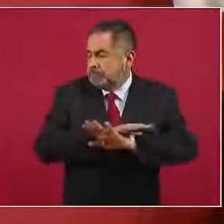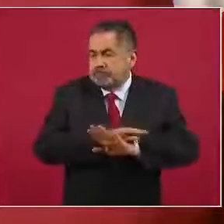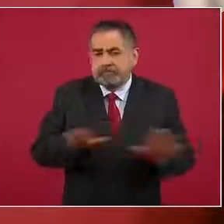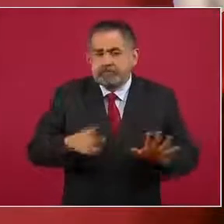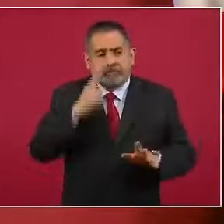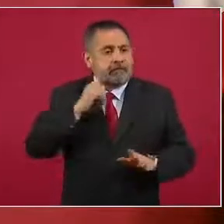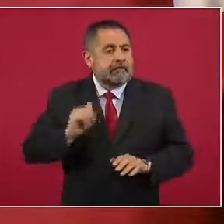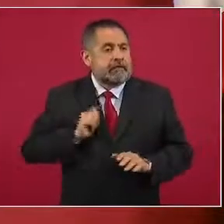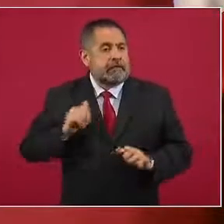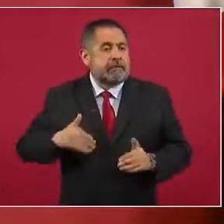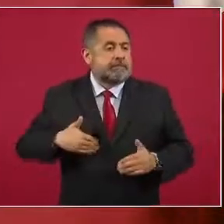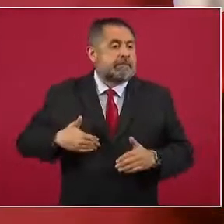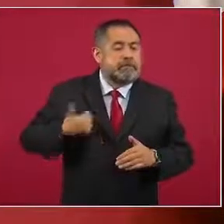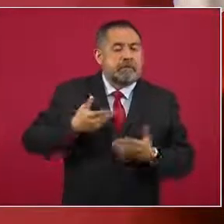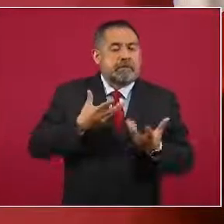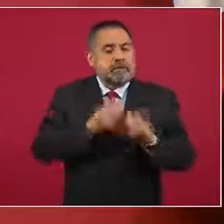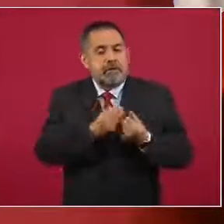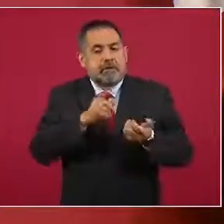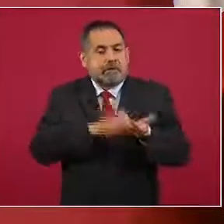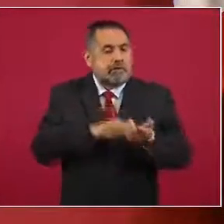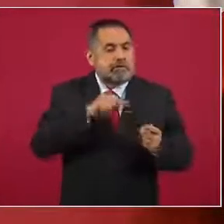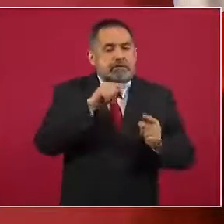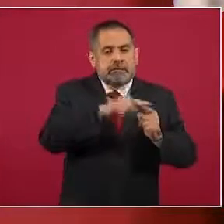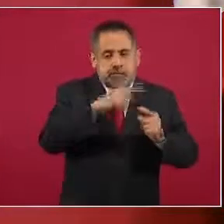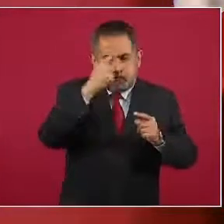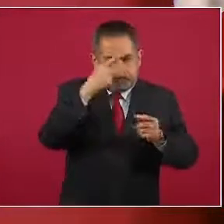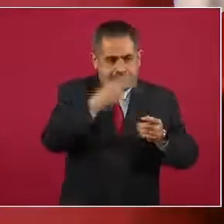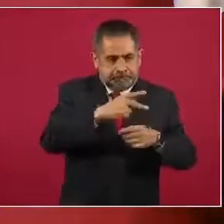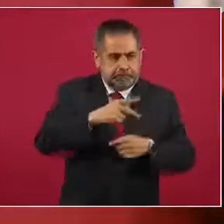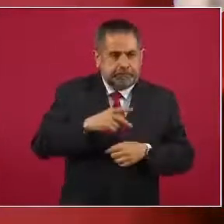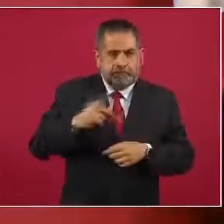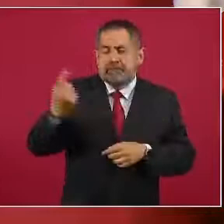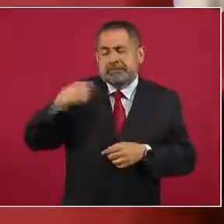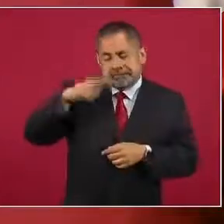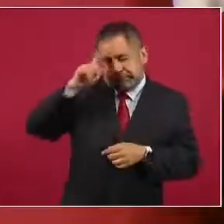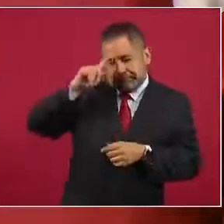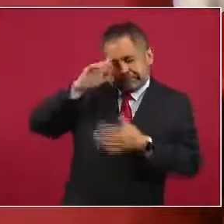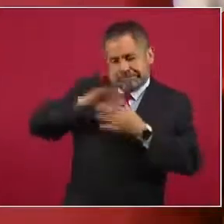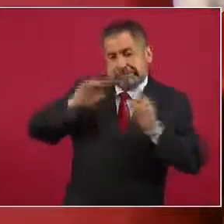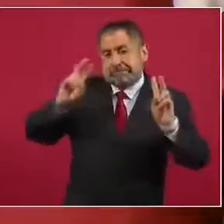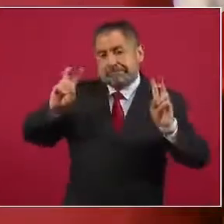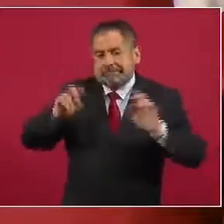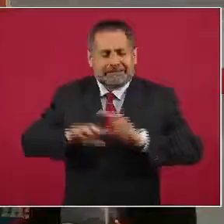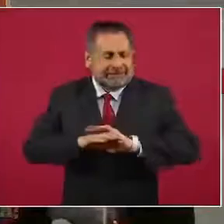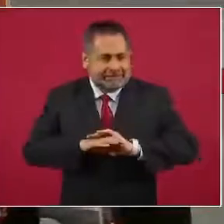su beneficio o a favor de sus recomendados, entre comillas.